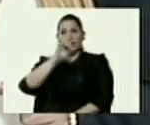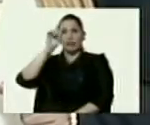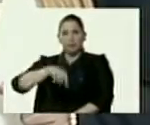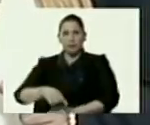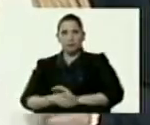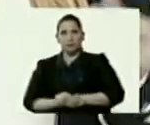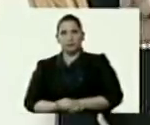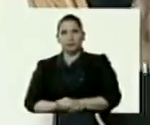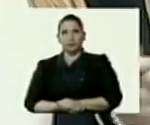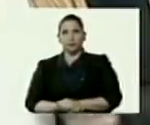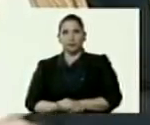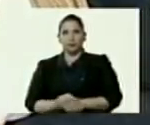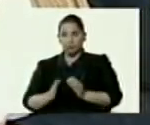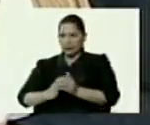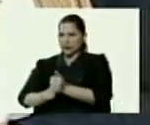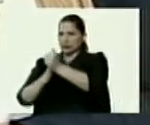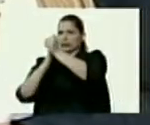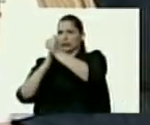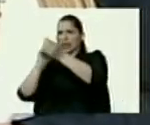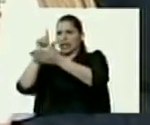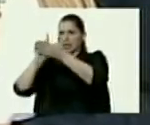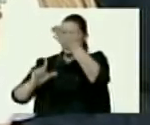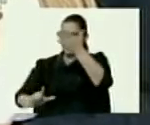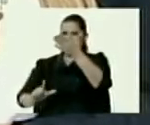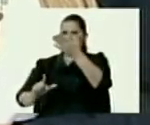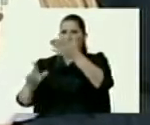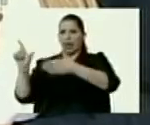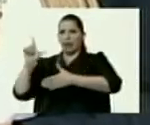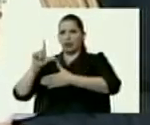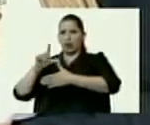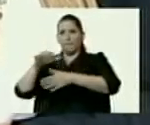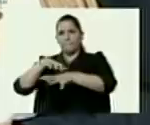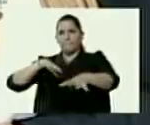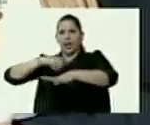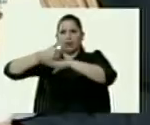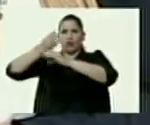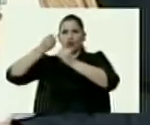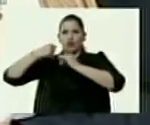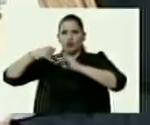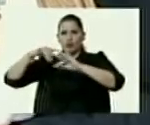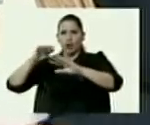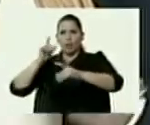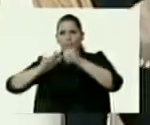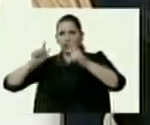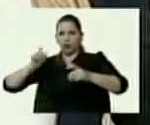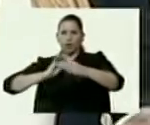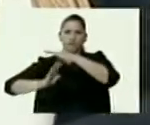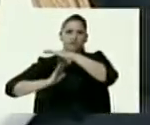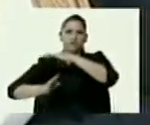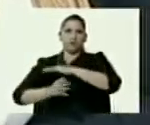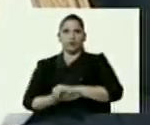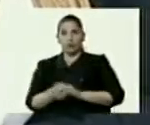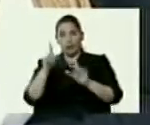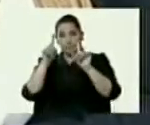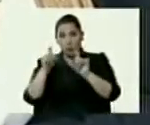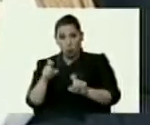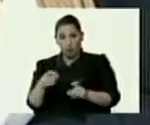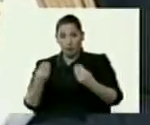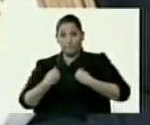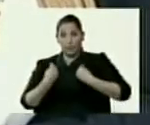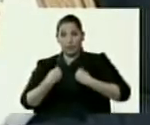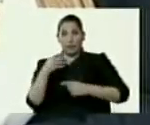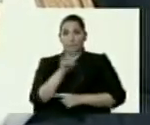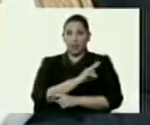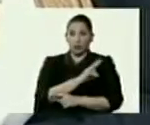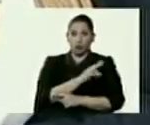el que lidera las listas a nivel de Latinoamérica con mayor número de desplazados, prueba de ello, los que residen en Venezuela